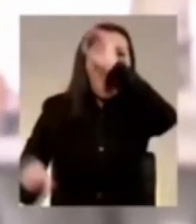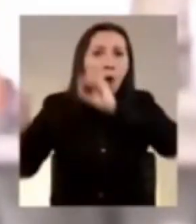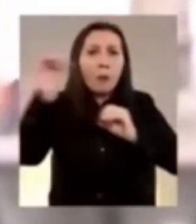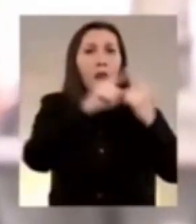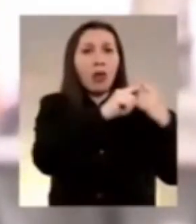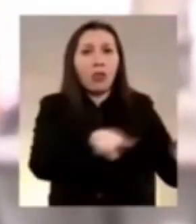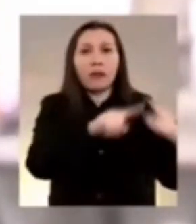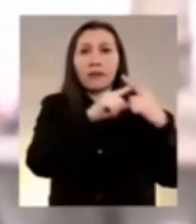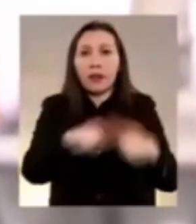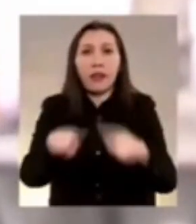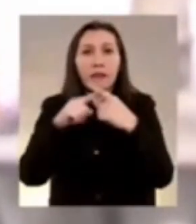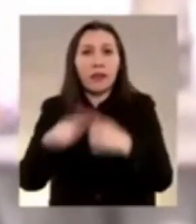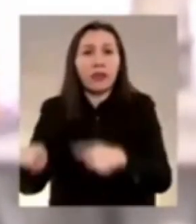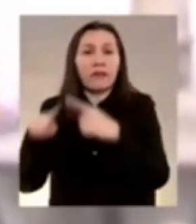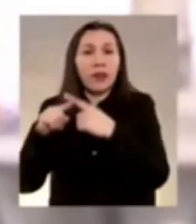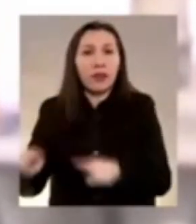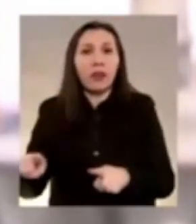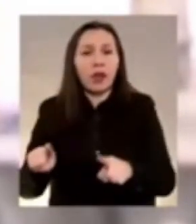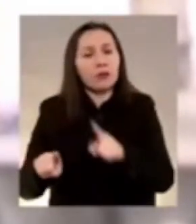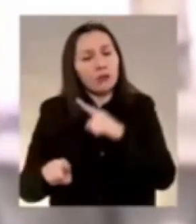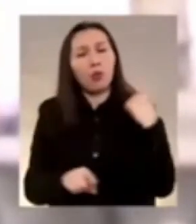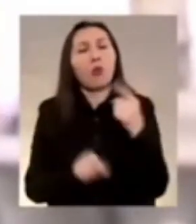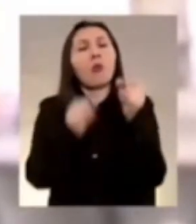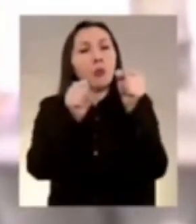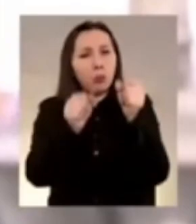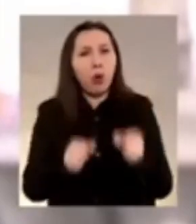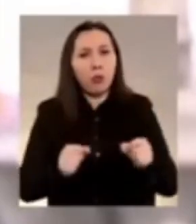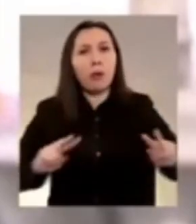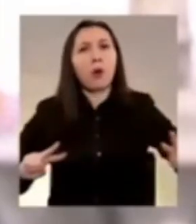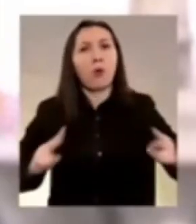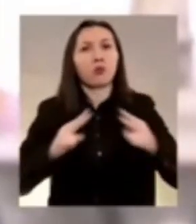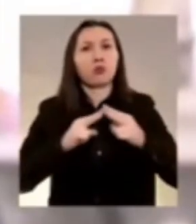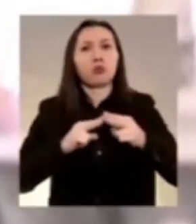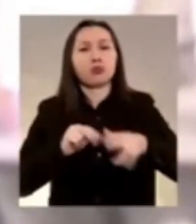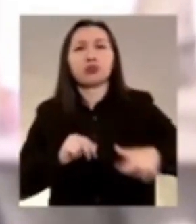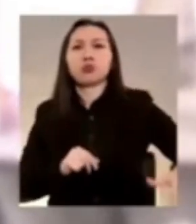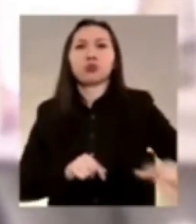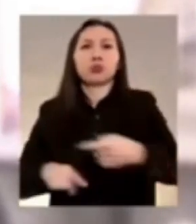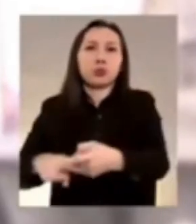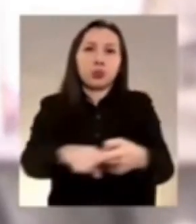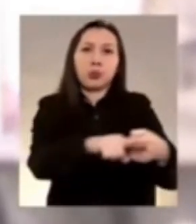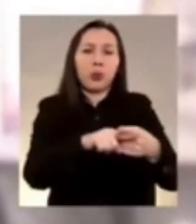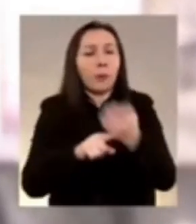distinto, con quienes podemos construir una sociedad mejor.